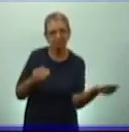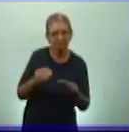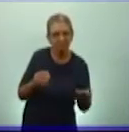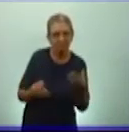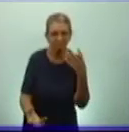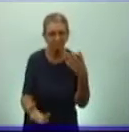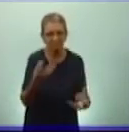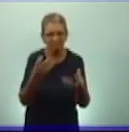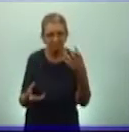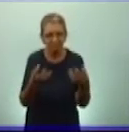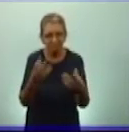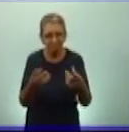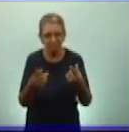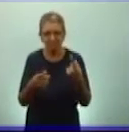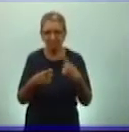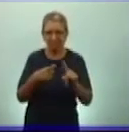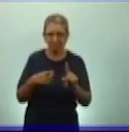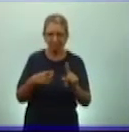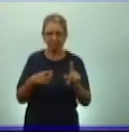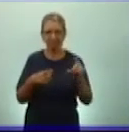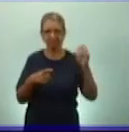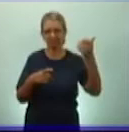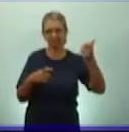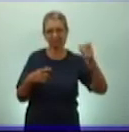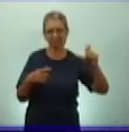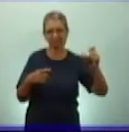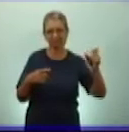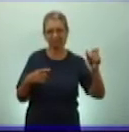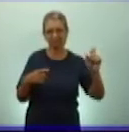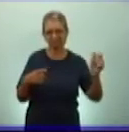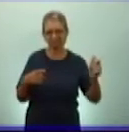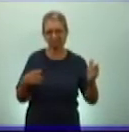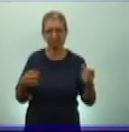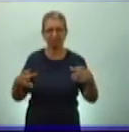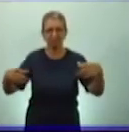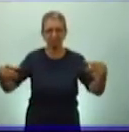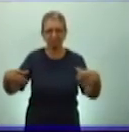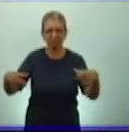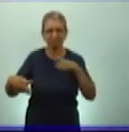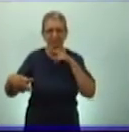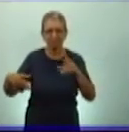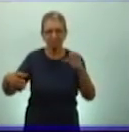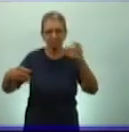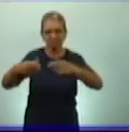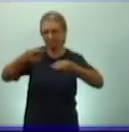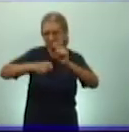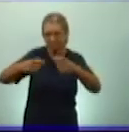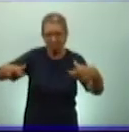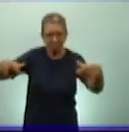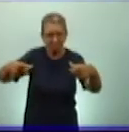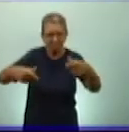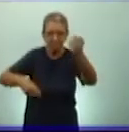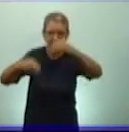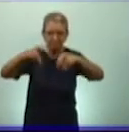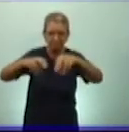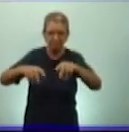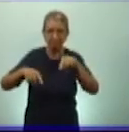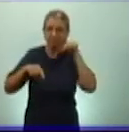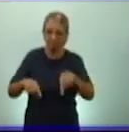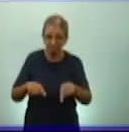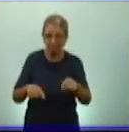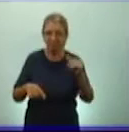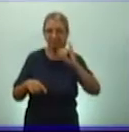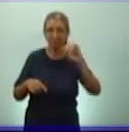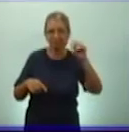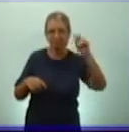ello tuvieron que inventarse algunas que otras técnicas. En el caso de los Inca, bueno, las praderas de esas montañas tuvieron que utilizar todas esas condiciones